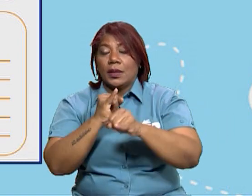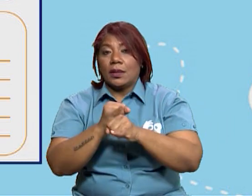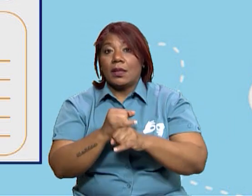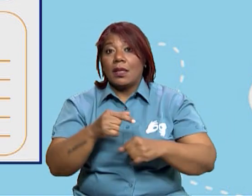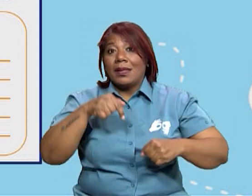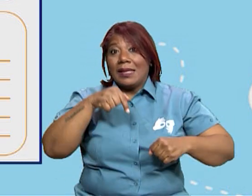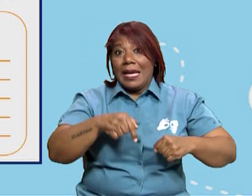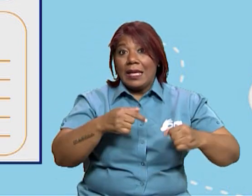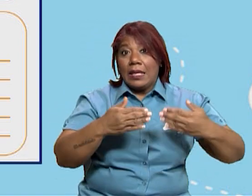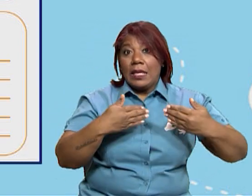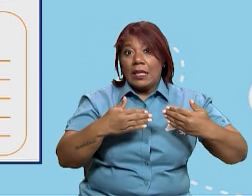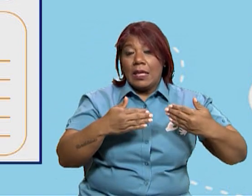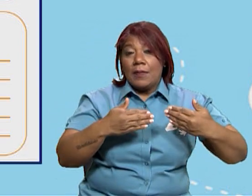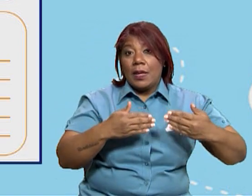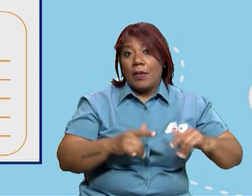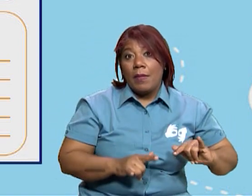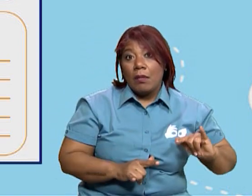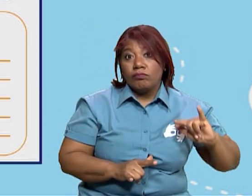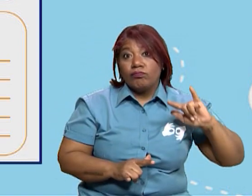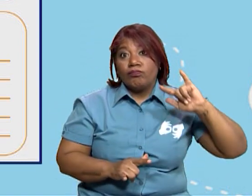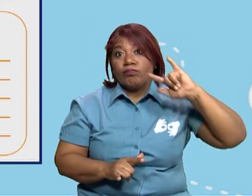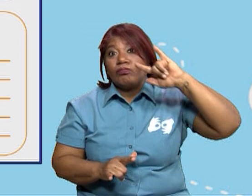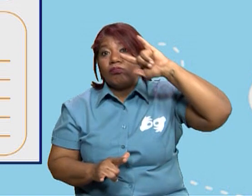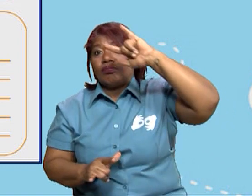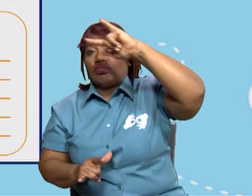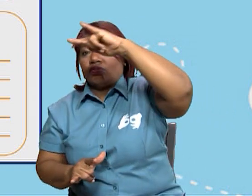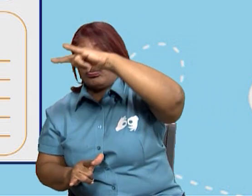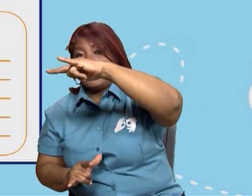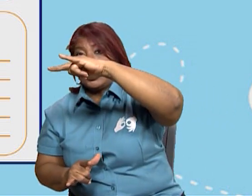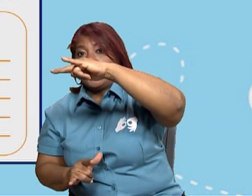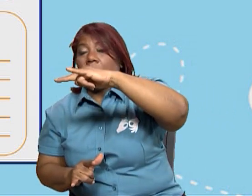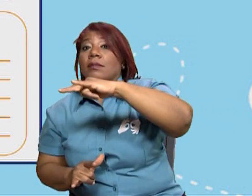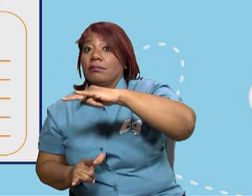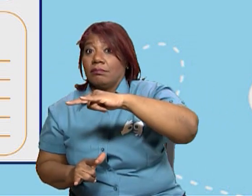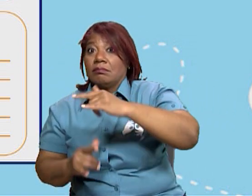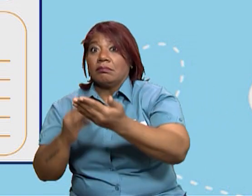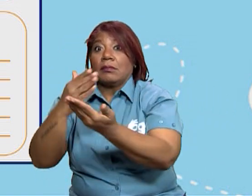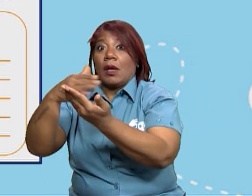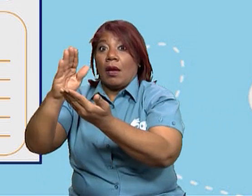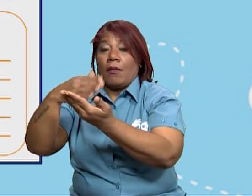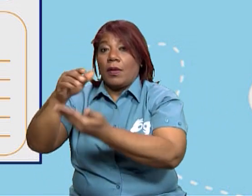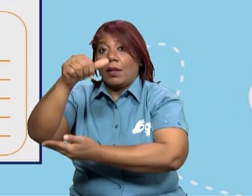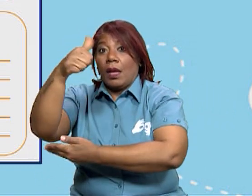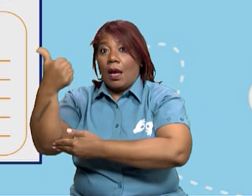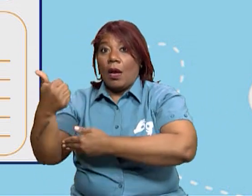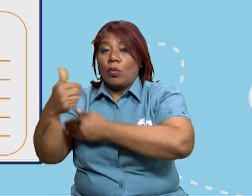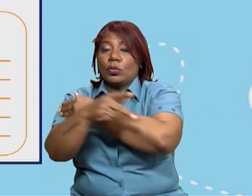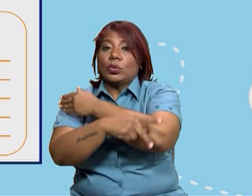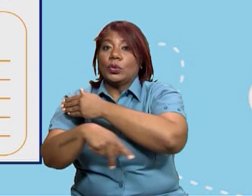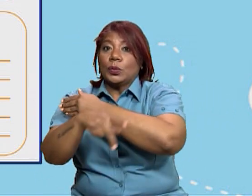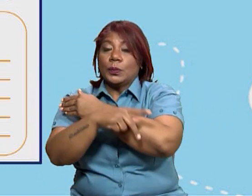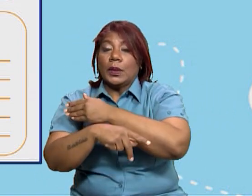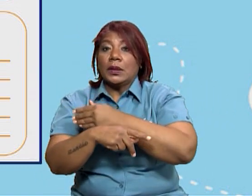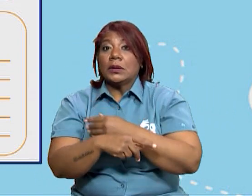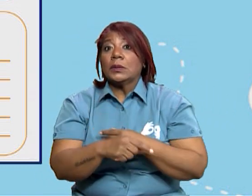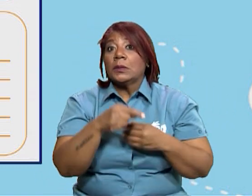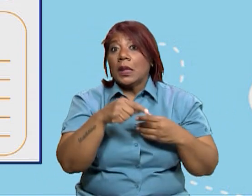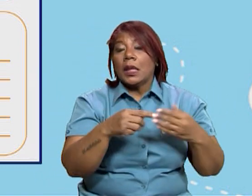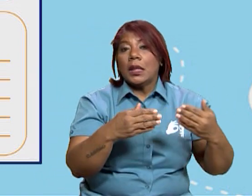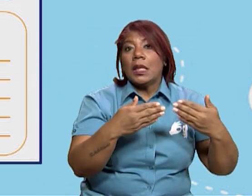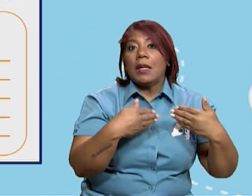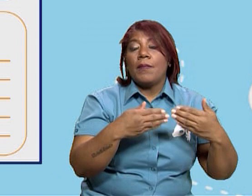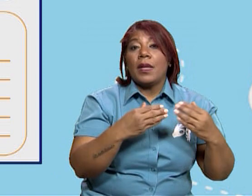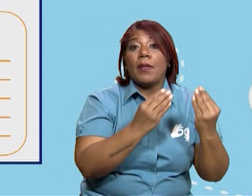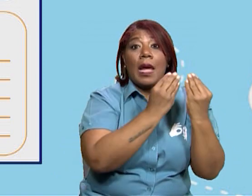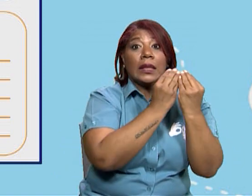mercancía, productos que son netamente de nuestro país. Por ejemplo, puede ser la